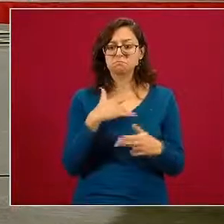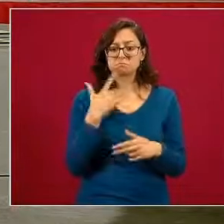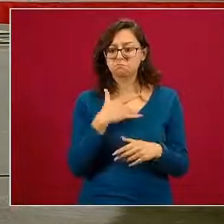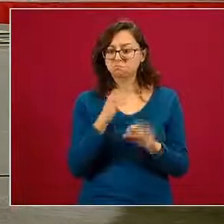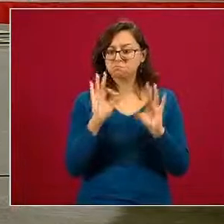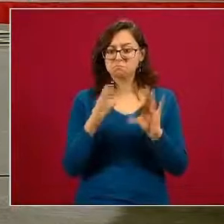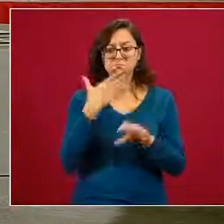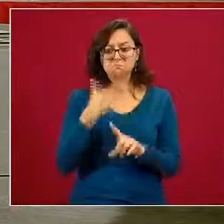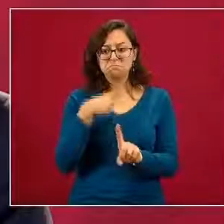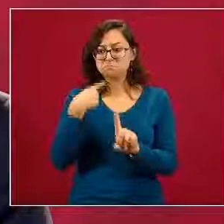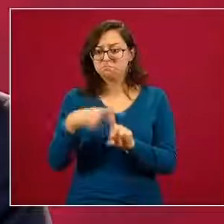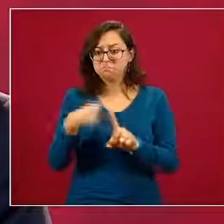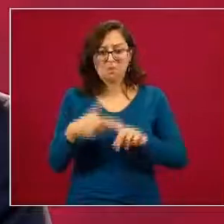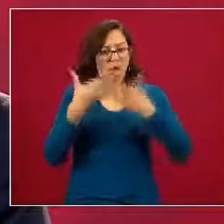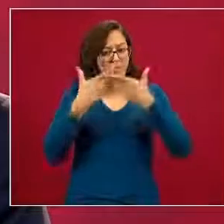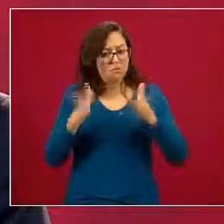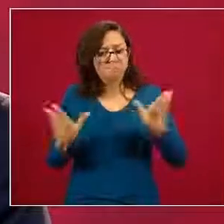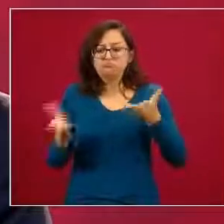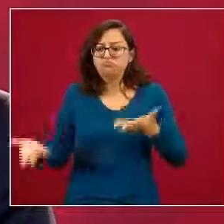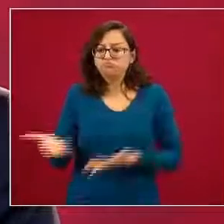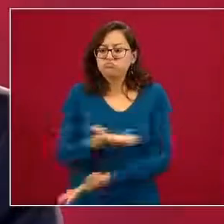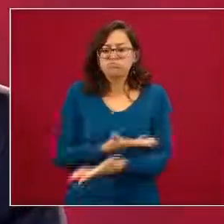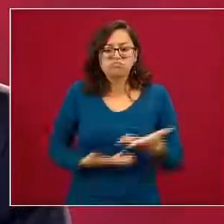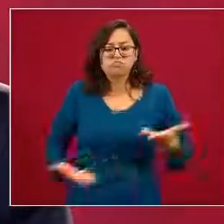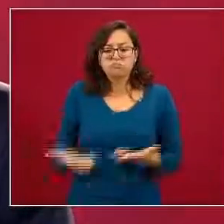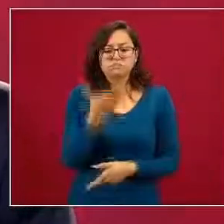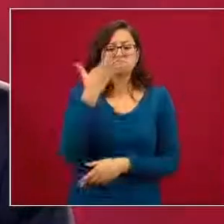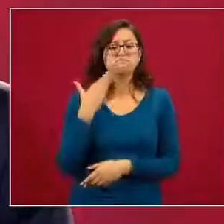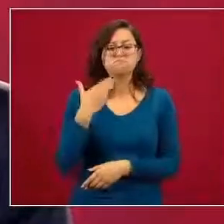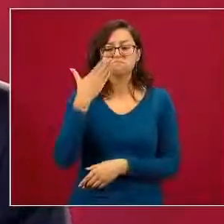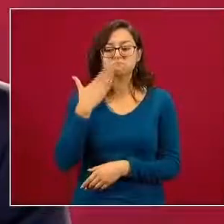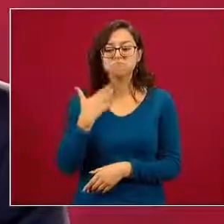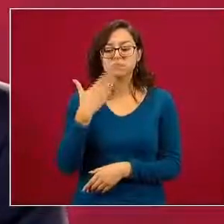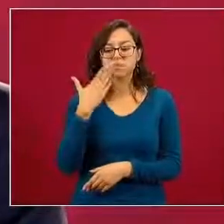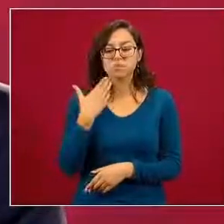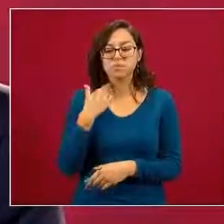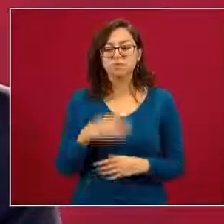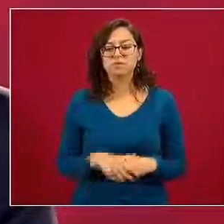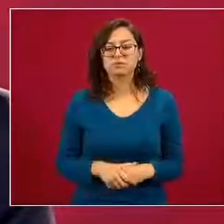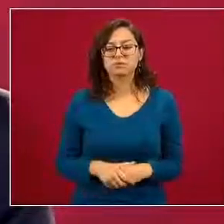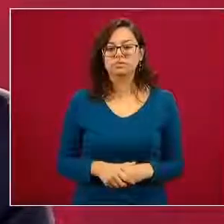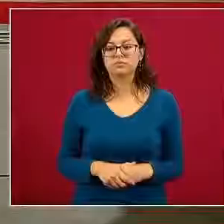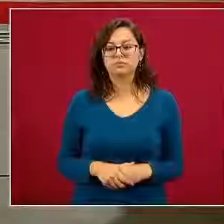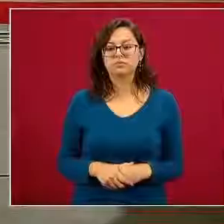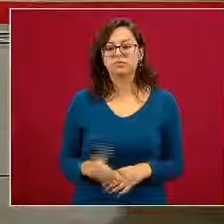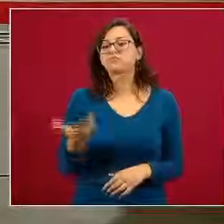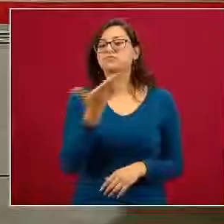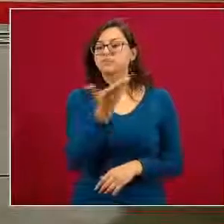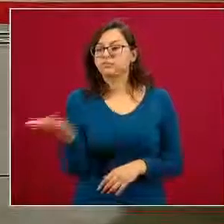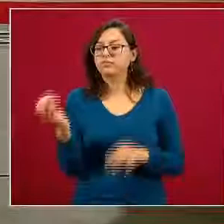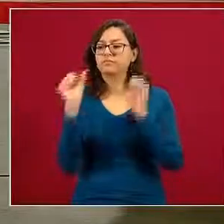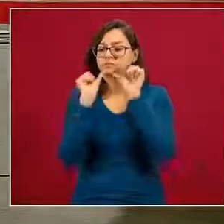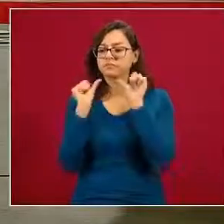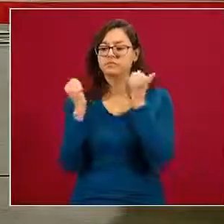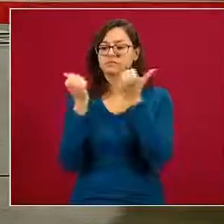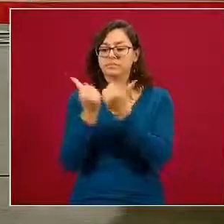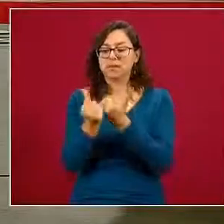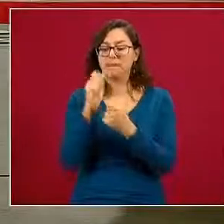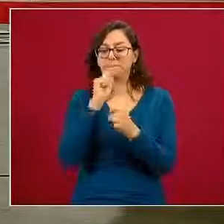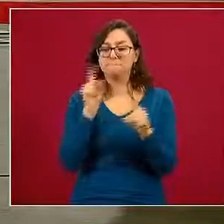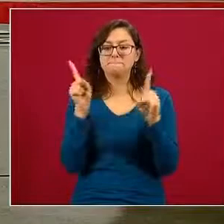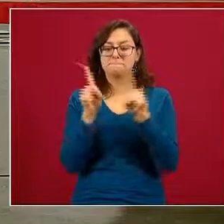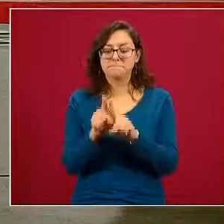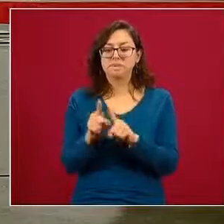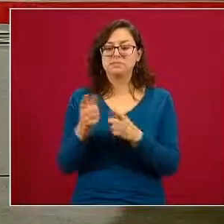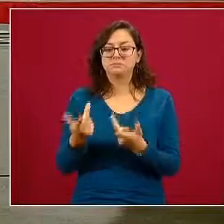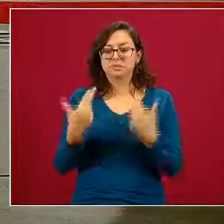una reunión muy abierta muy cordial que surgió del acercamiento que las propias asociaciones y la Cámara habían tenido